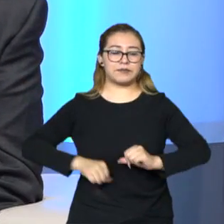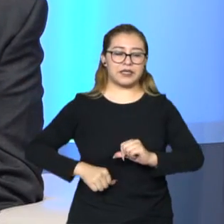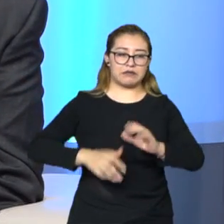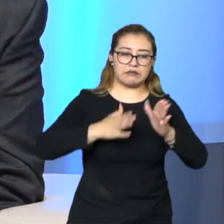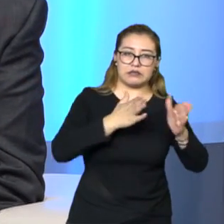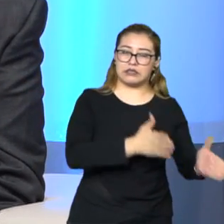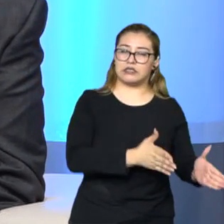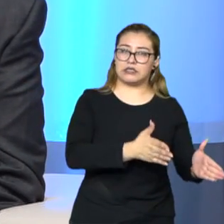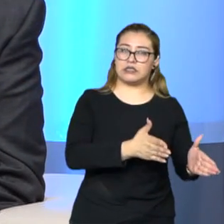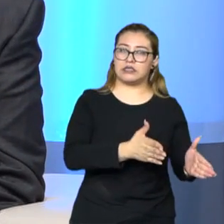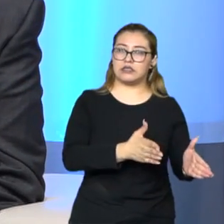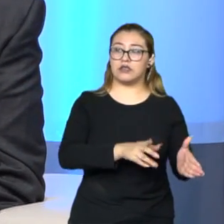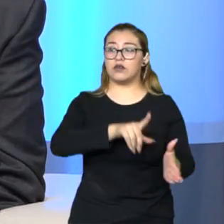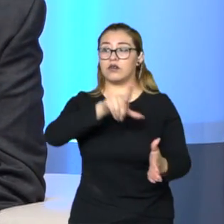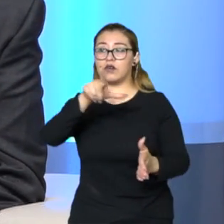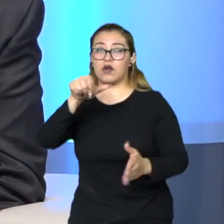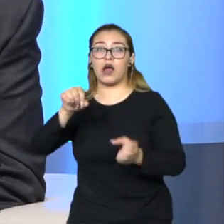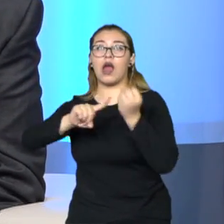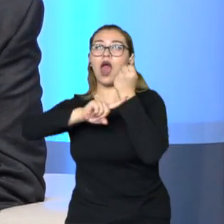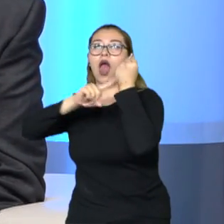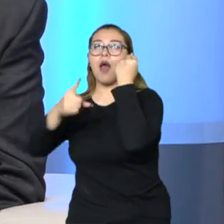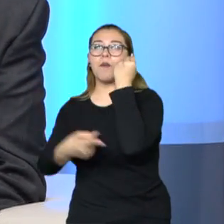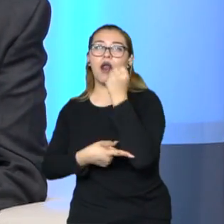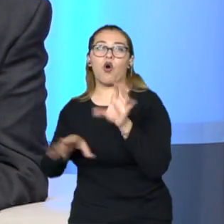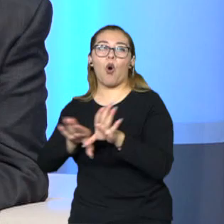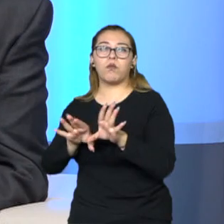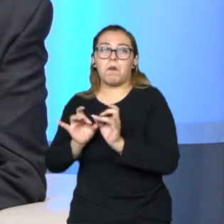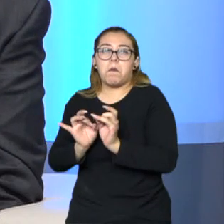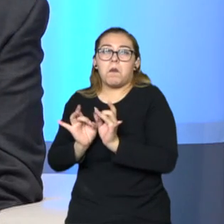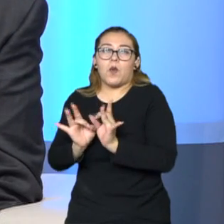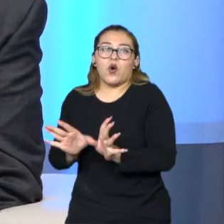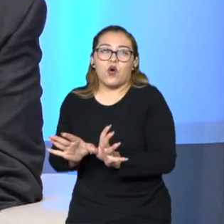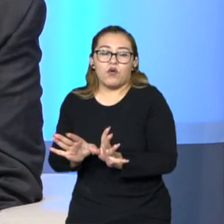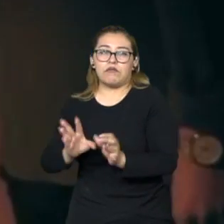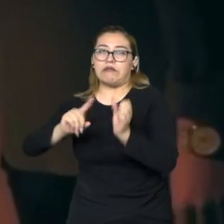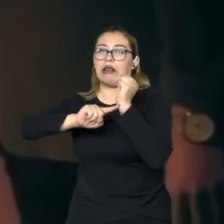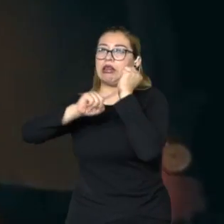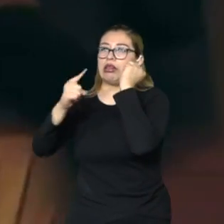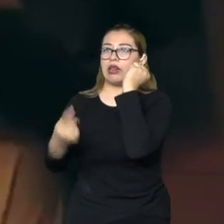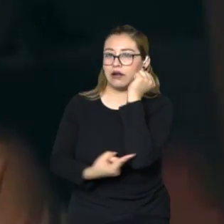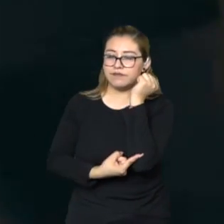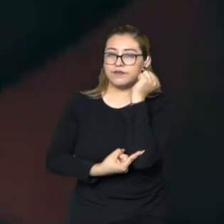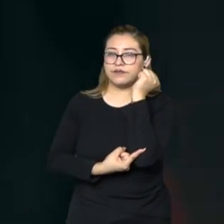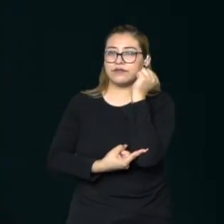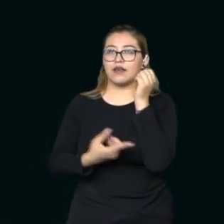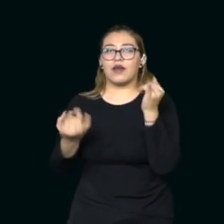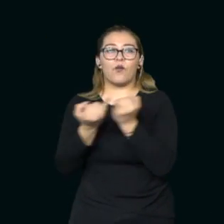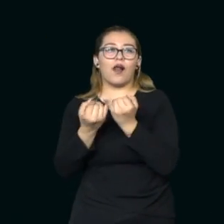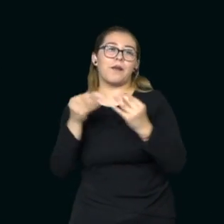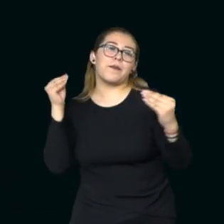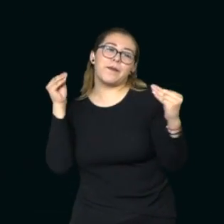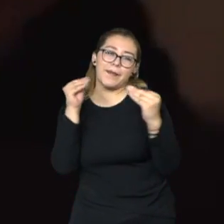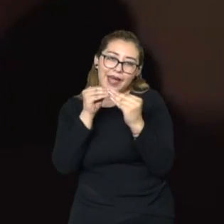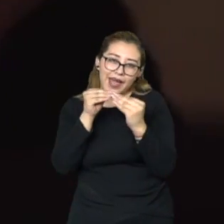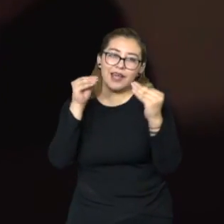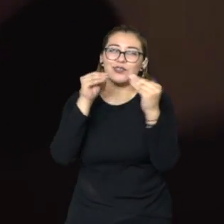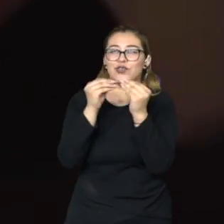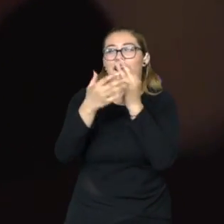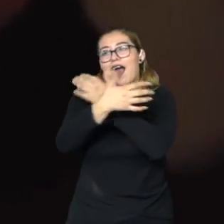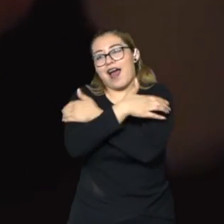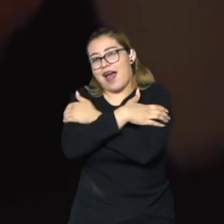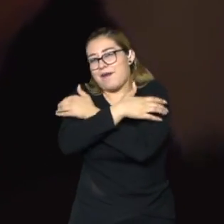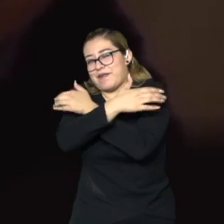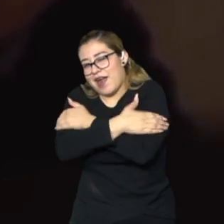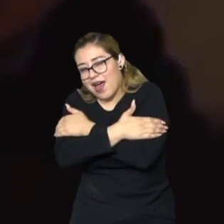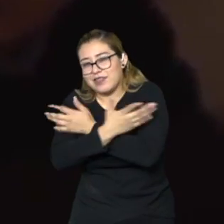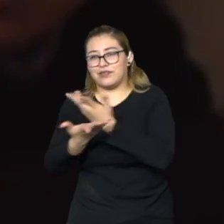los embarazos no planeados, o sea, por un lado, los besos y abrazos, y por